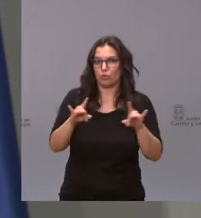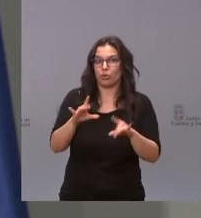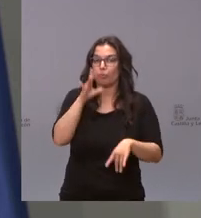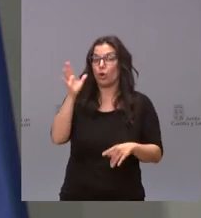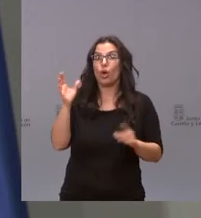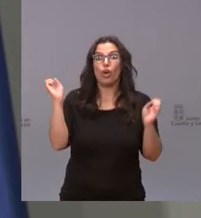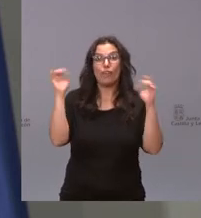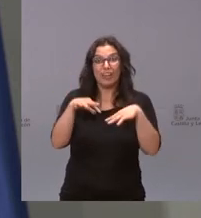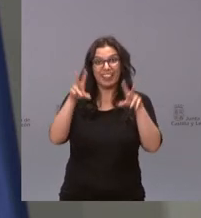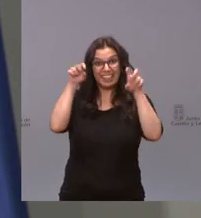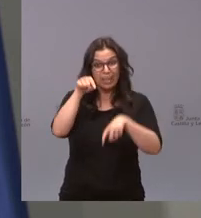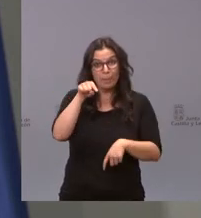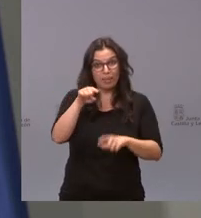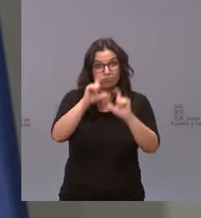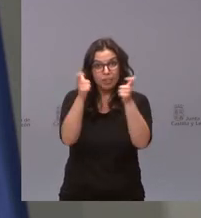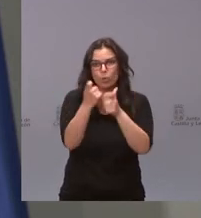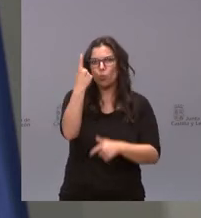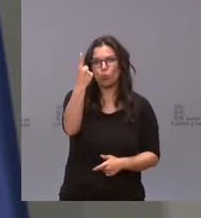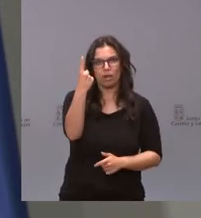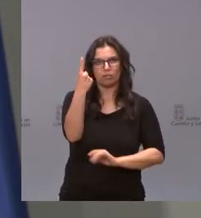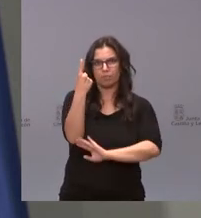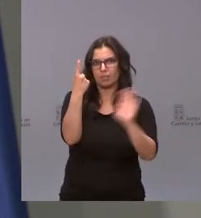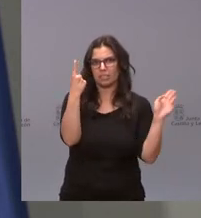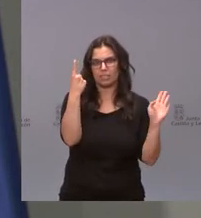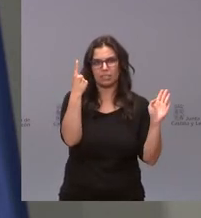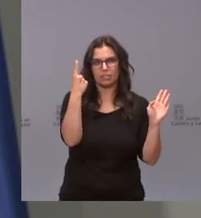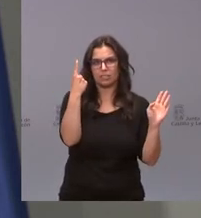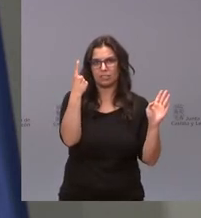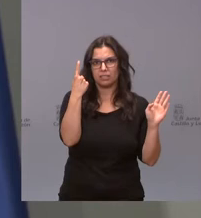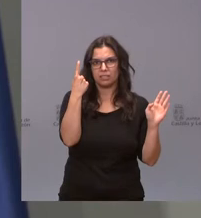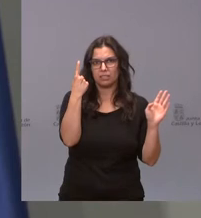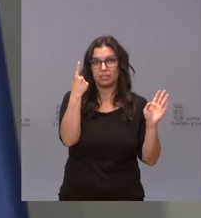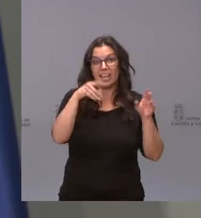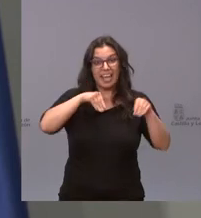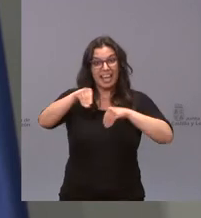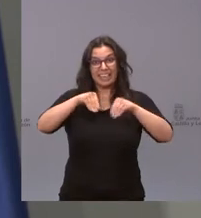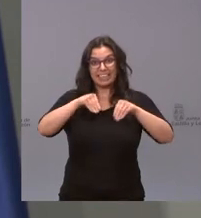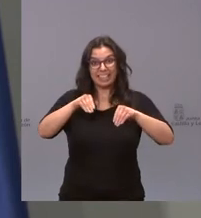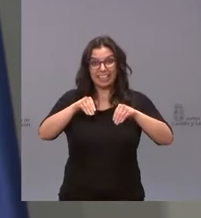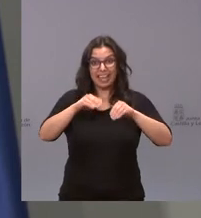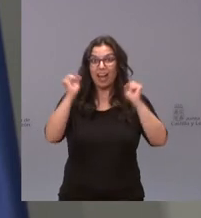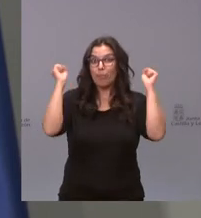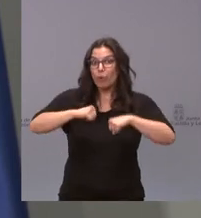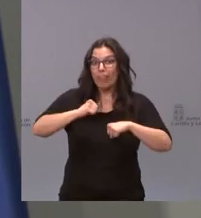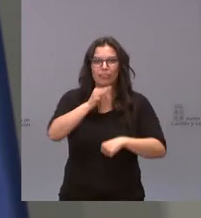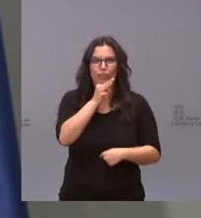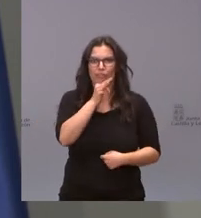conferencia sectorial solo una conferencia sectorial la estrategia aún no está aprobada